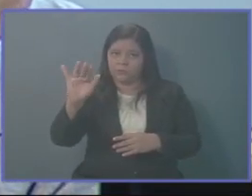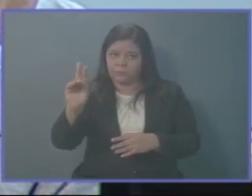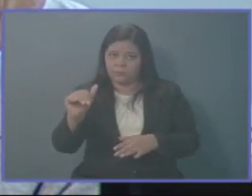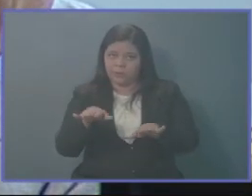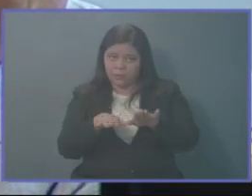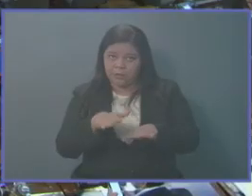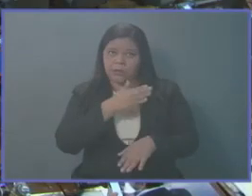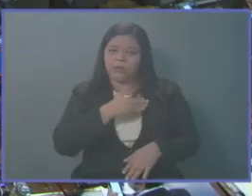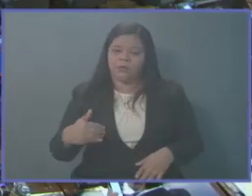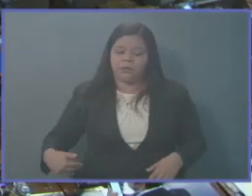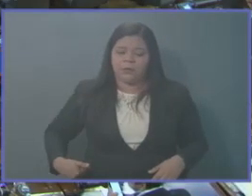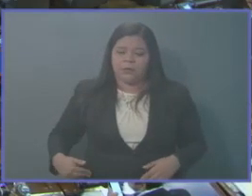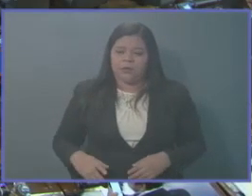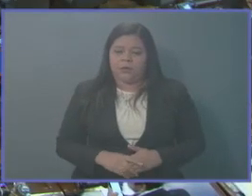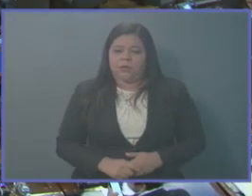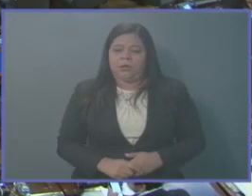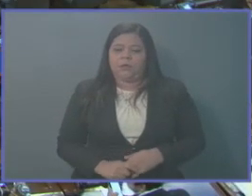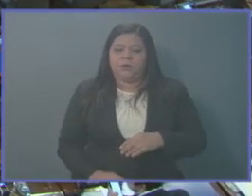presidente. señor presidente.